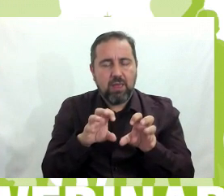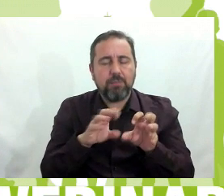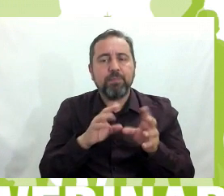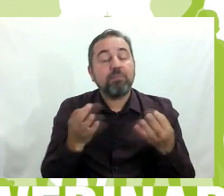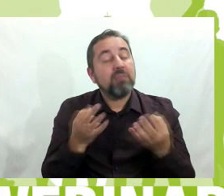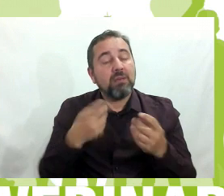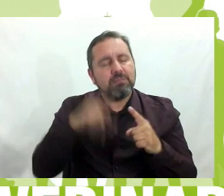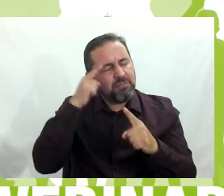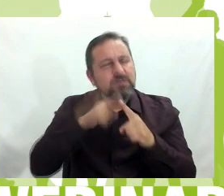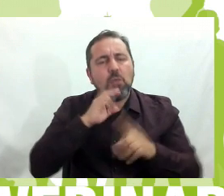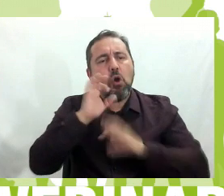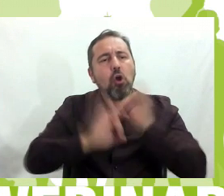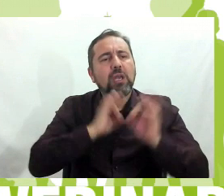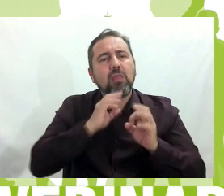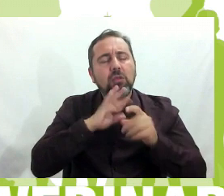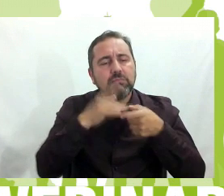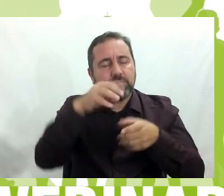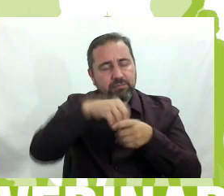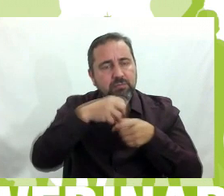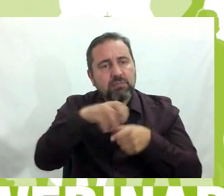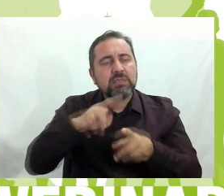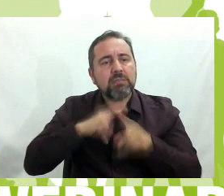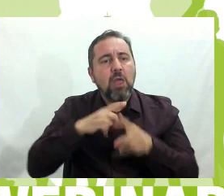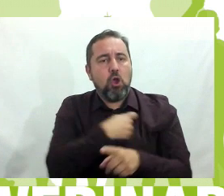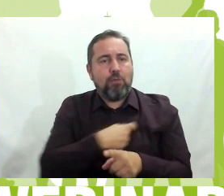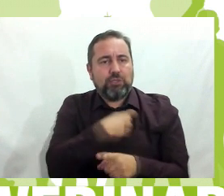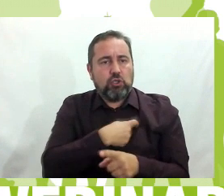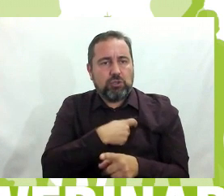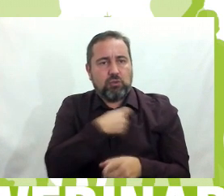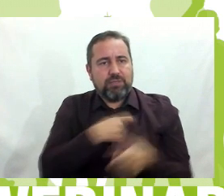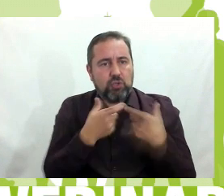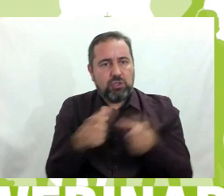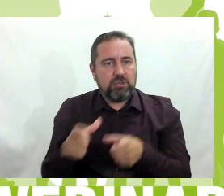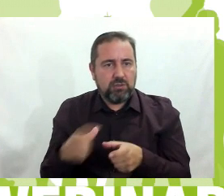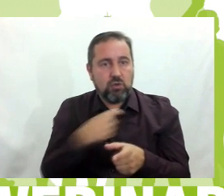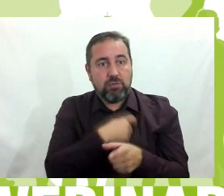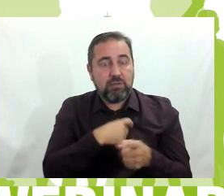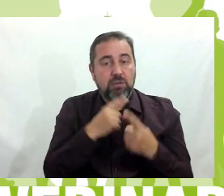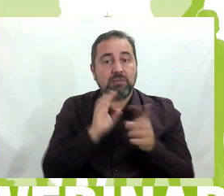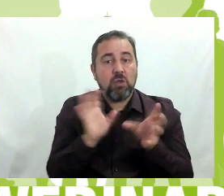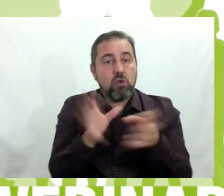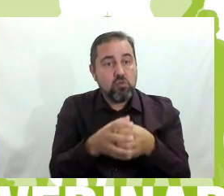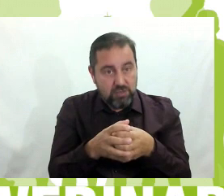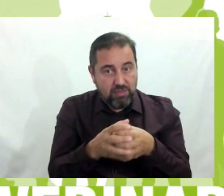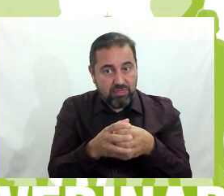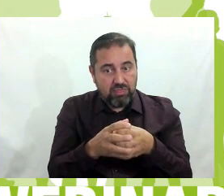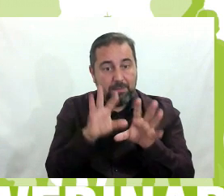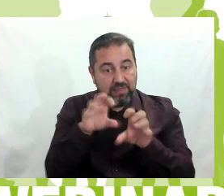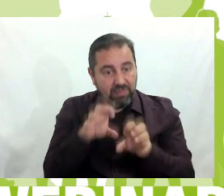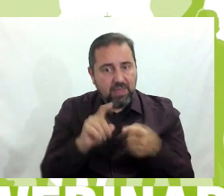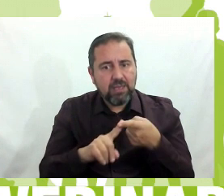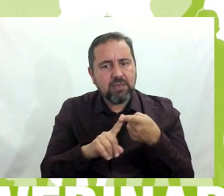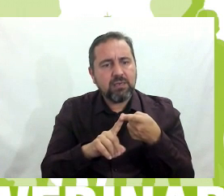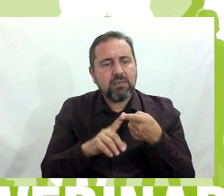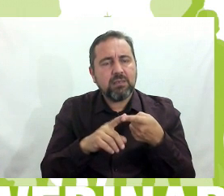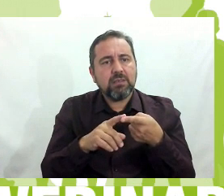tiene una organización en comisiones. para formar una comunidad de aprendizaje se parte de